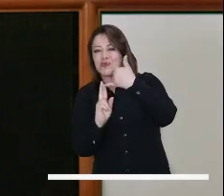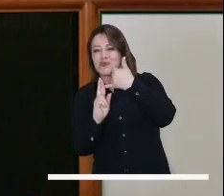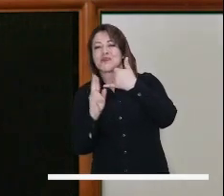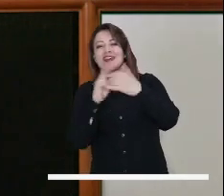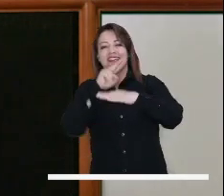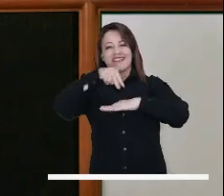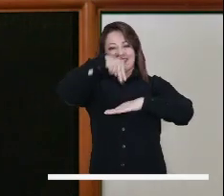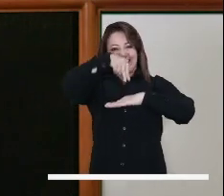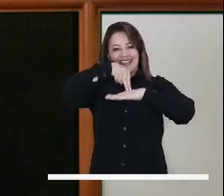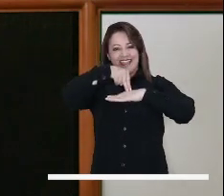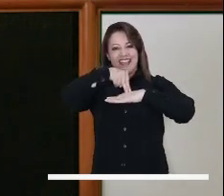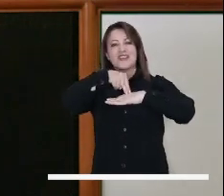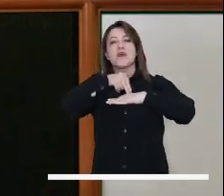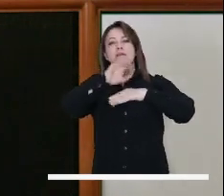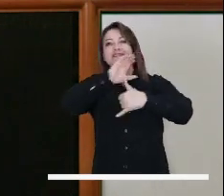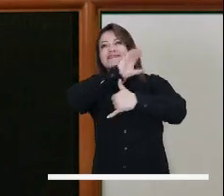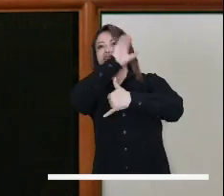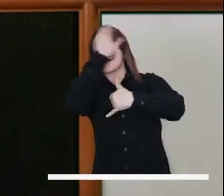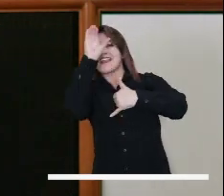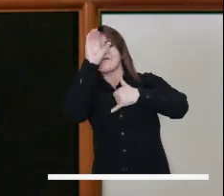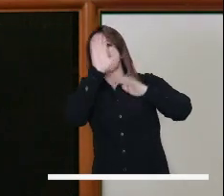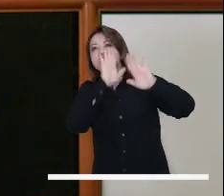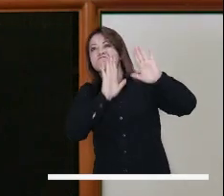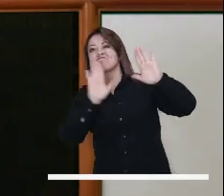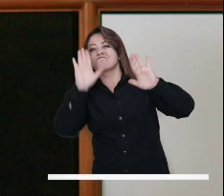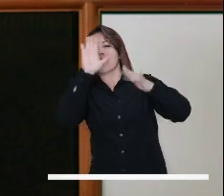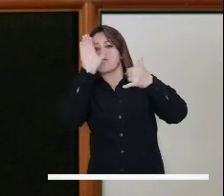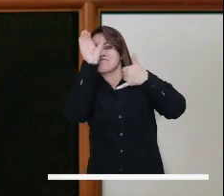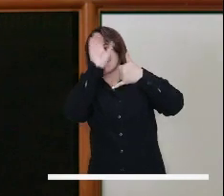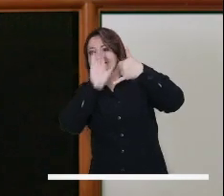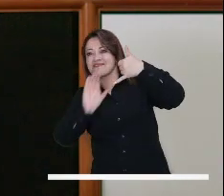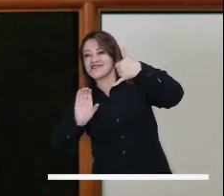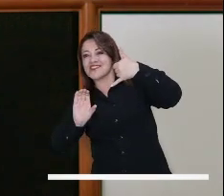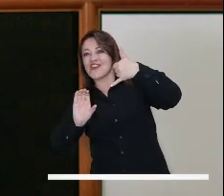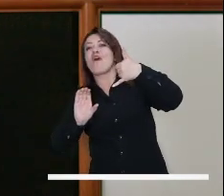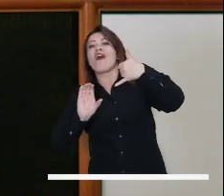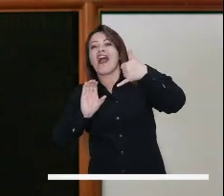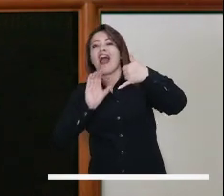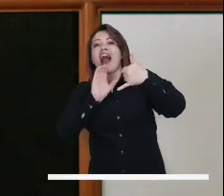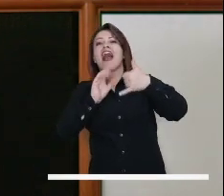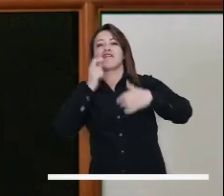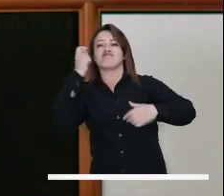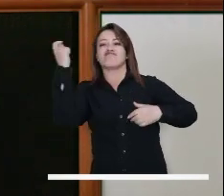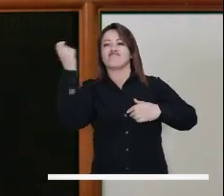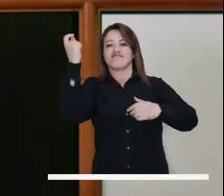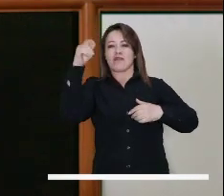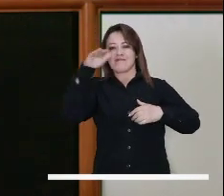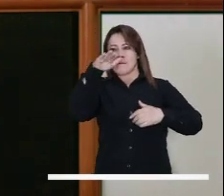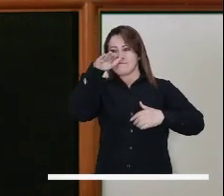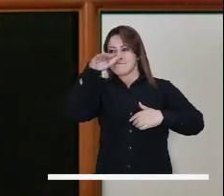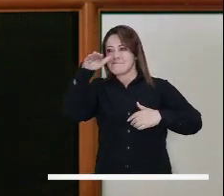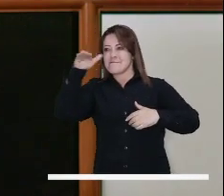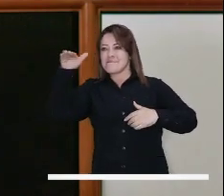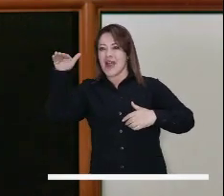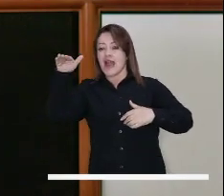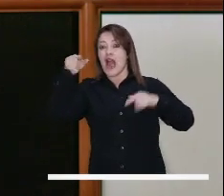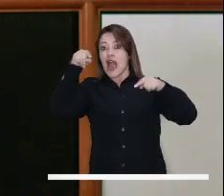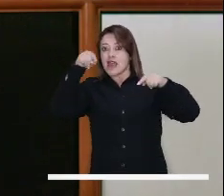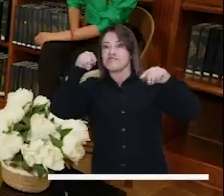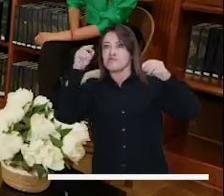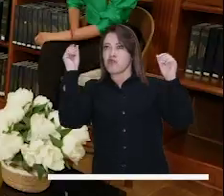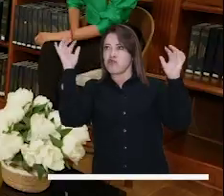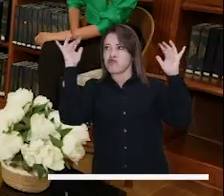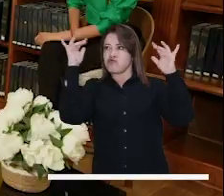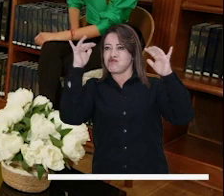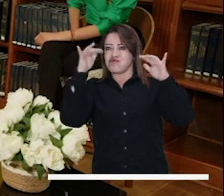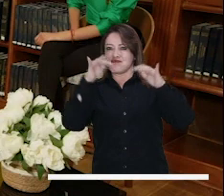país, desde mi tierra, el departamento de Nariño, hasta el Caribe, desde el Pacífico hasta los llanos orientales